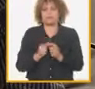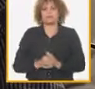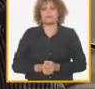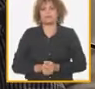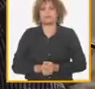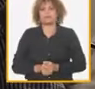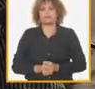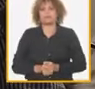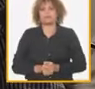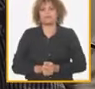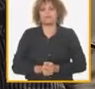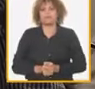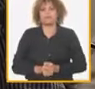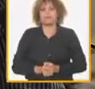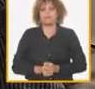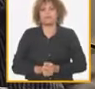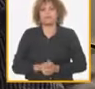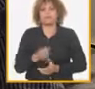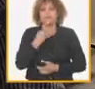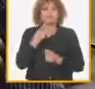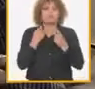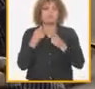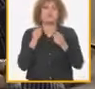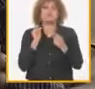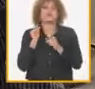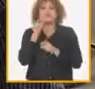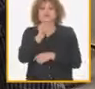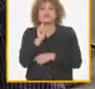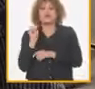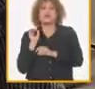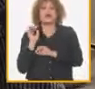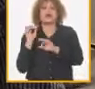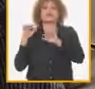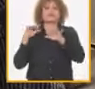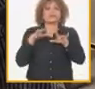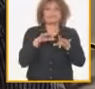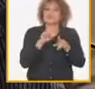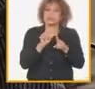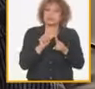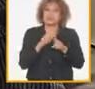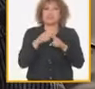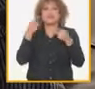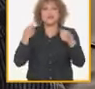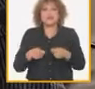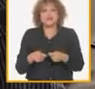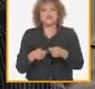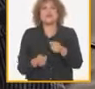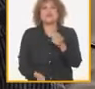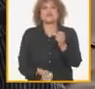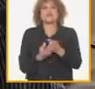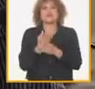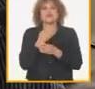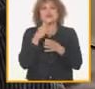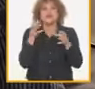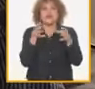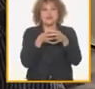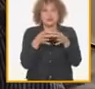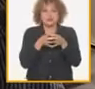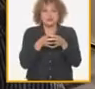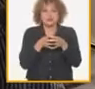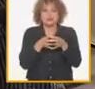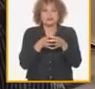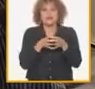con polos productivos moviendo personas moviendo personal repito hay que empoderar personas en el campo cubano creándole condiciones